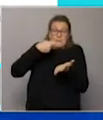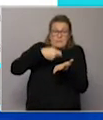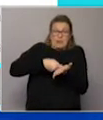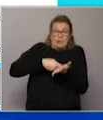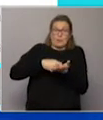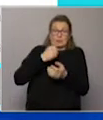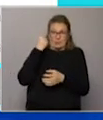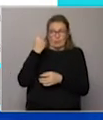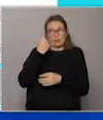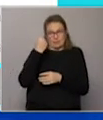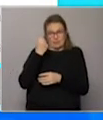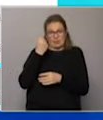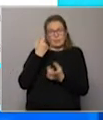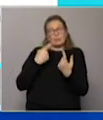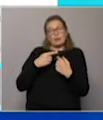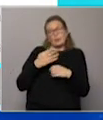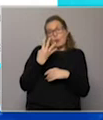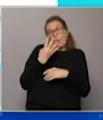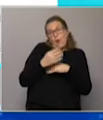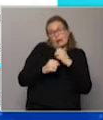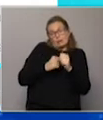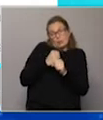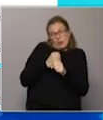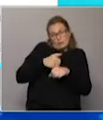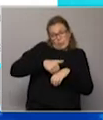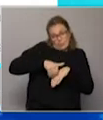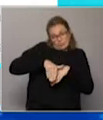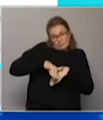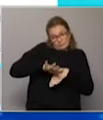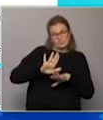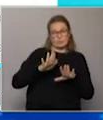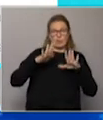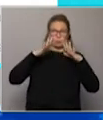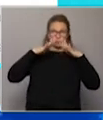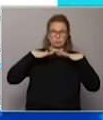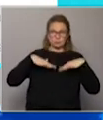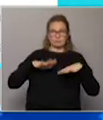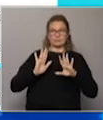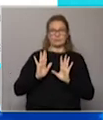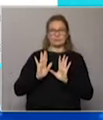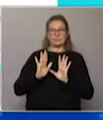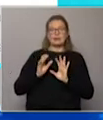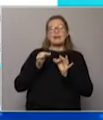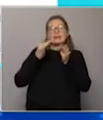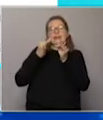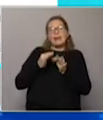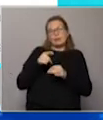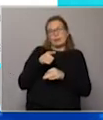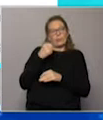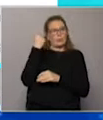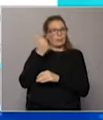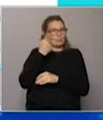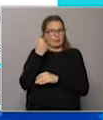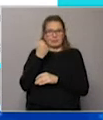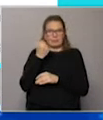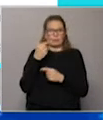va a ser más importante. Pero queda como cuatro años bastante aliviados, ¿no? Exactamente. Es clave dado todos